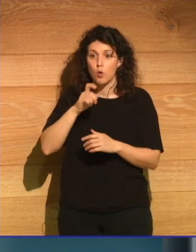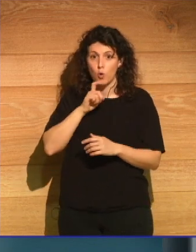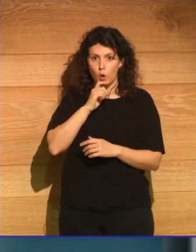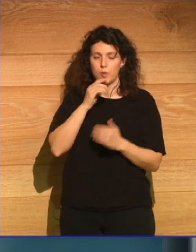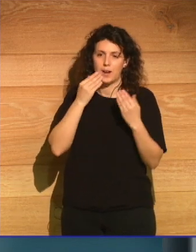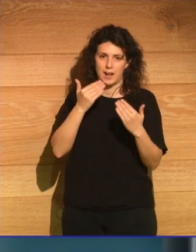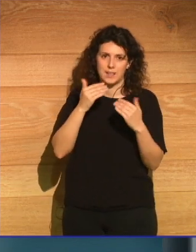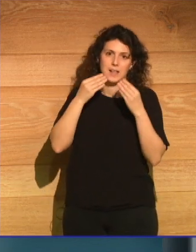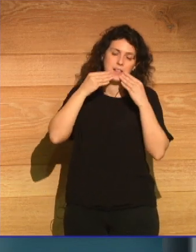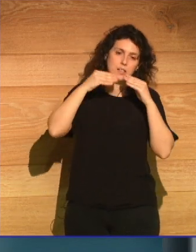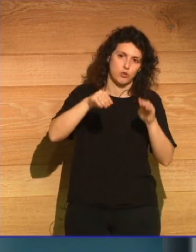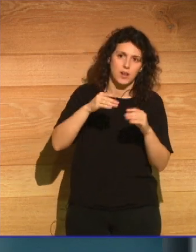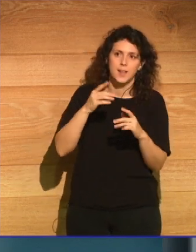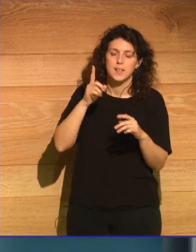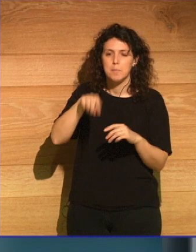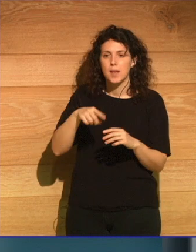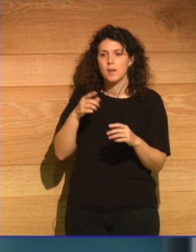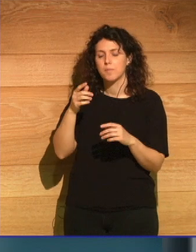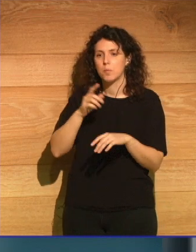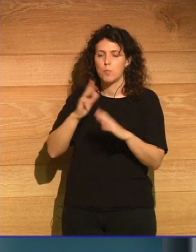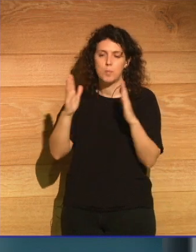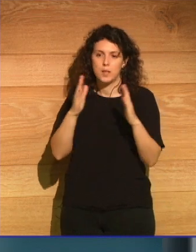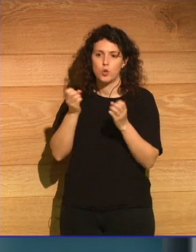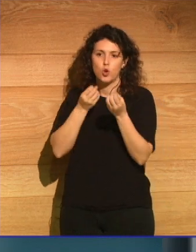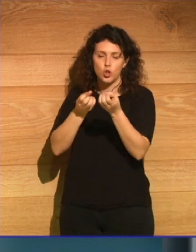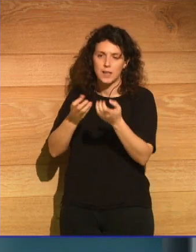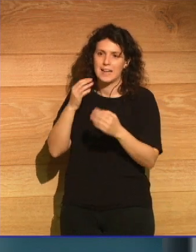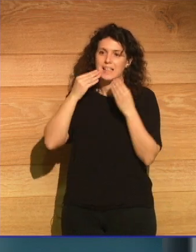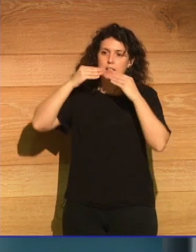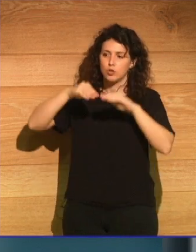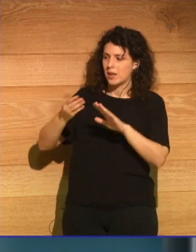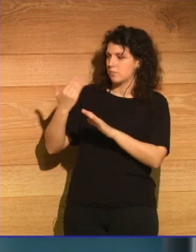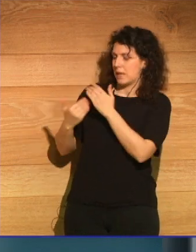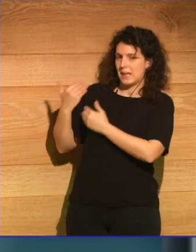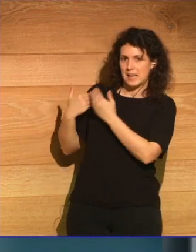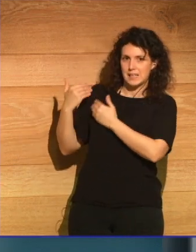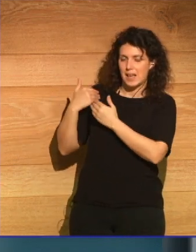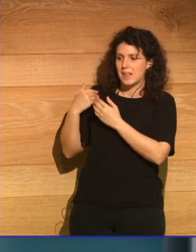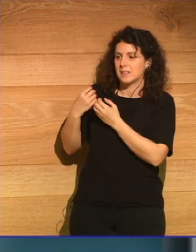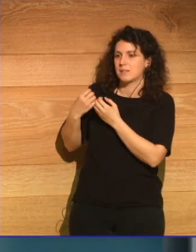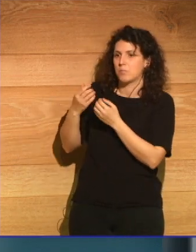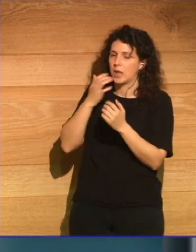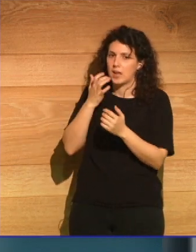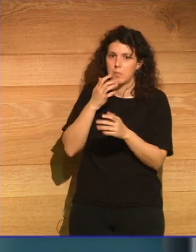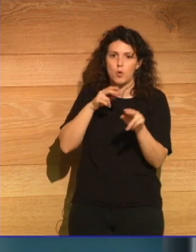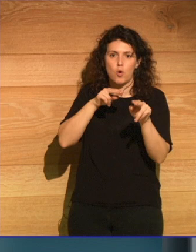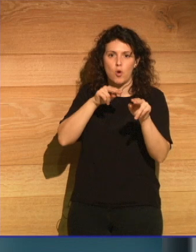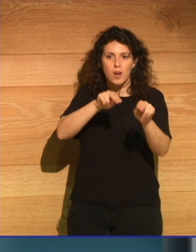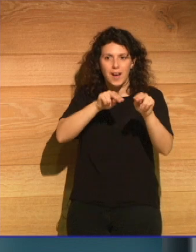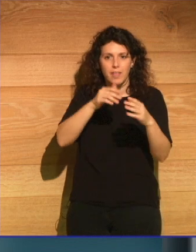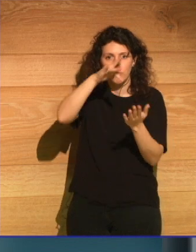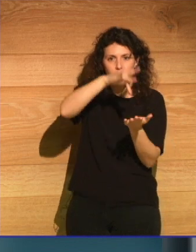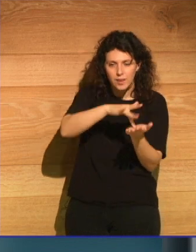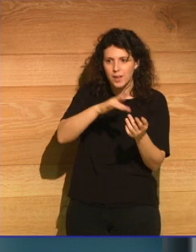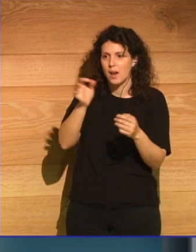historias, a la hora de contar, por ejemplo, las historias que pasaron en la caza de ese día o que podían